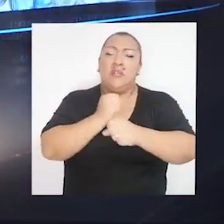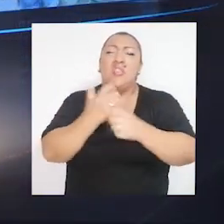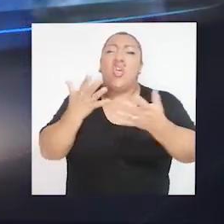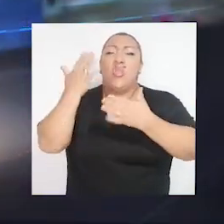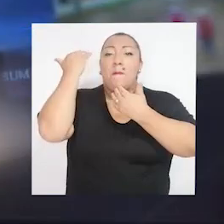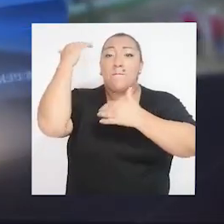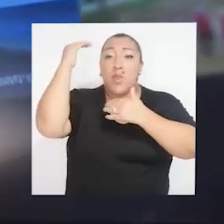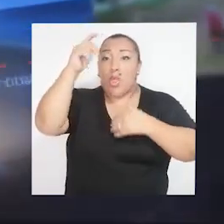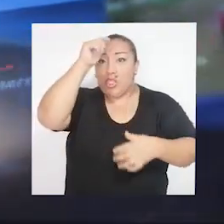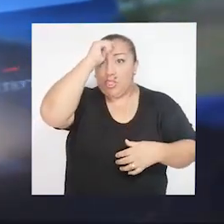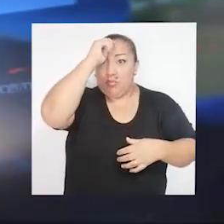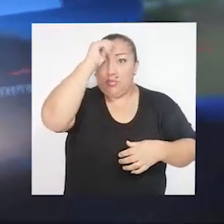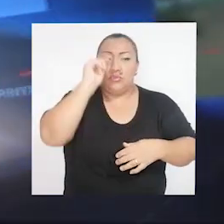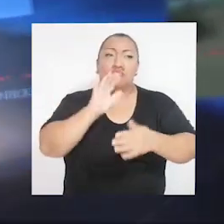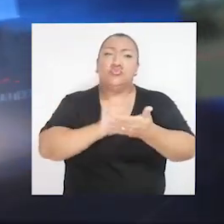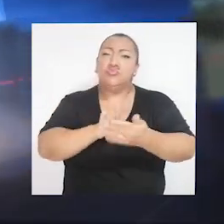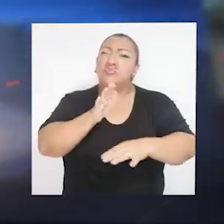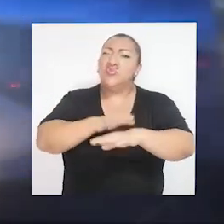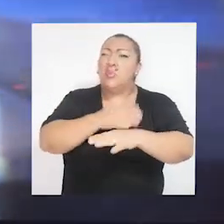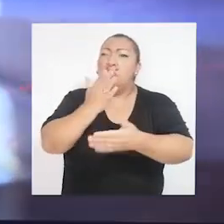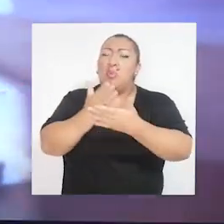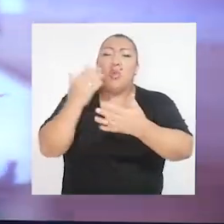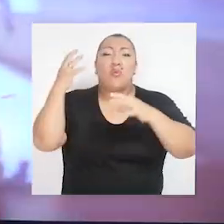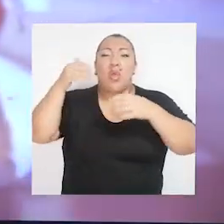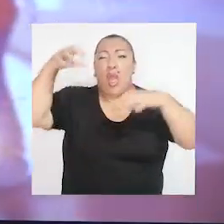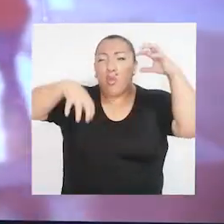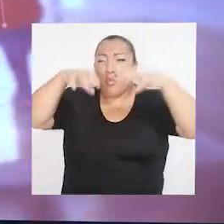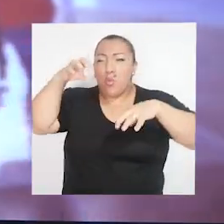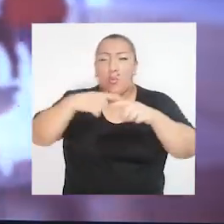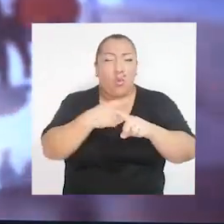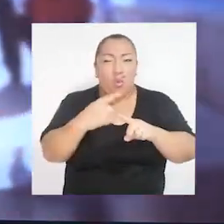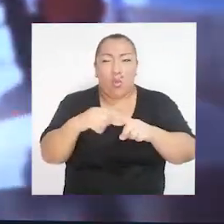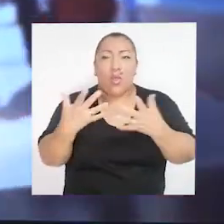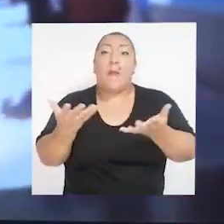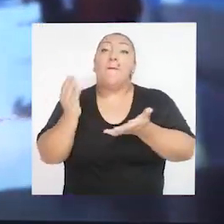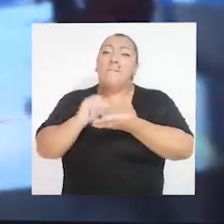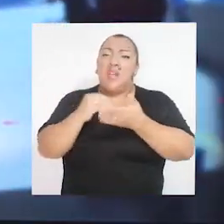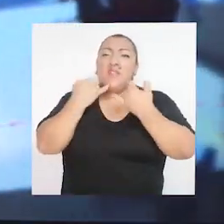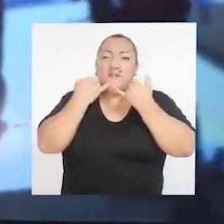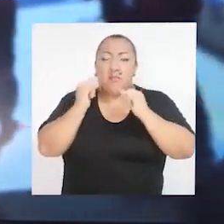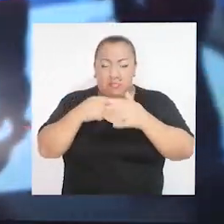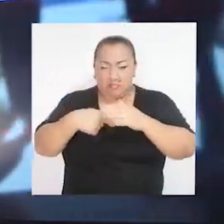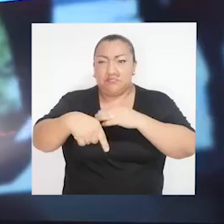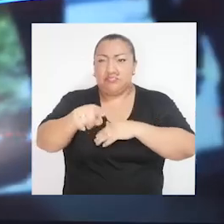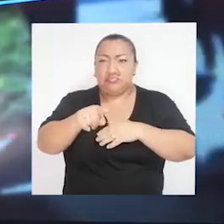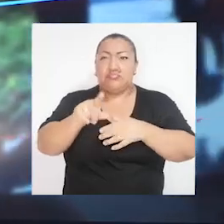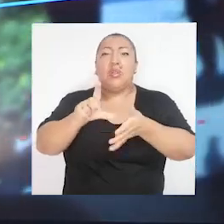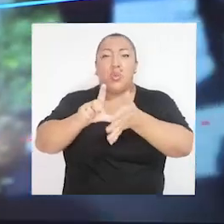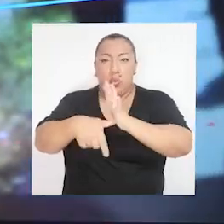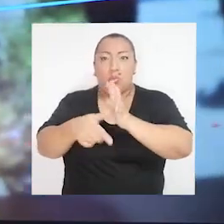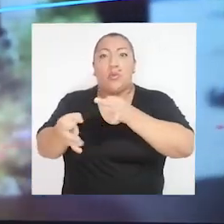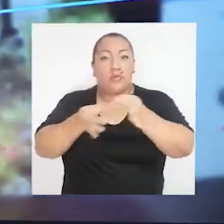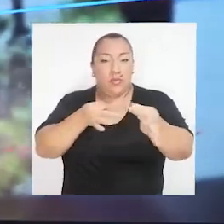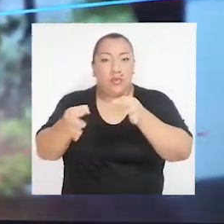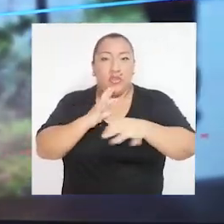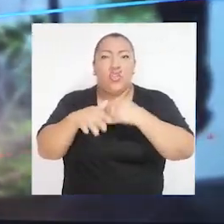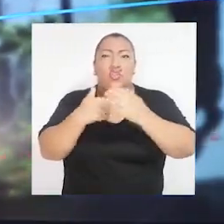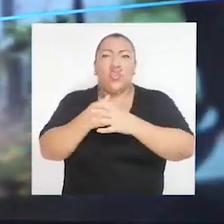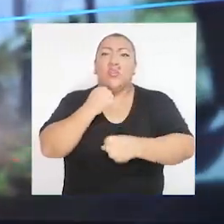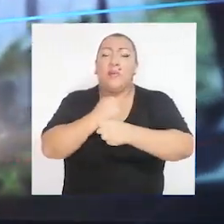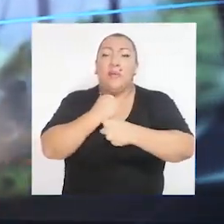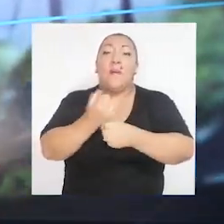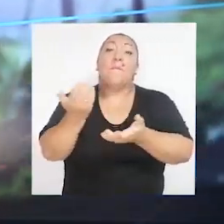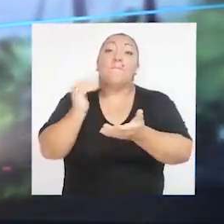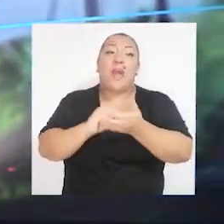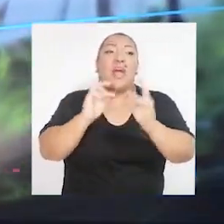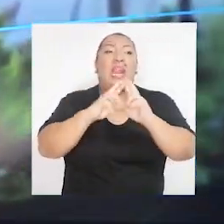trabajo en Piura y Tumbes, afectadas por las lluvias e inundaciones. Más adelante tenemos un informe sobre las supervisiones realizadas a las obras y las